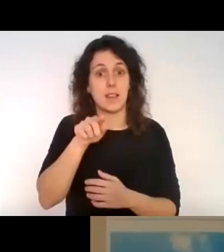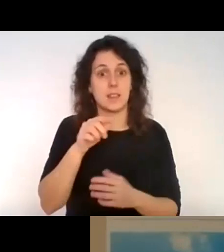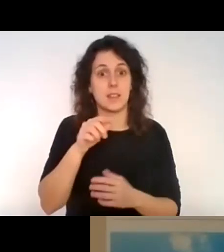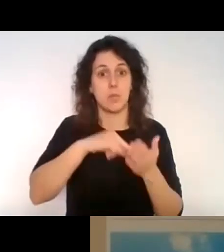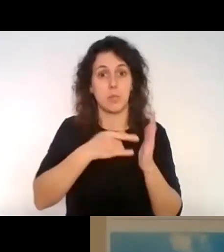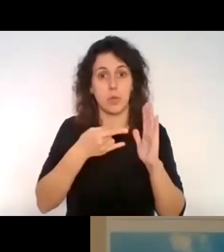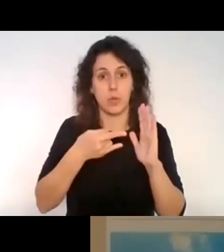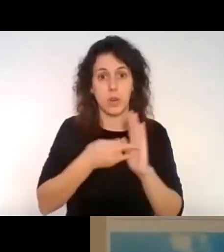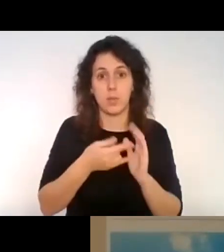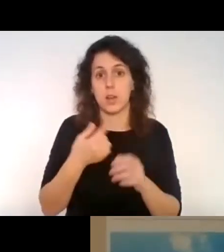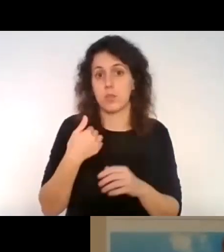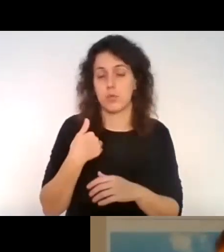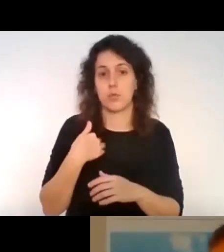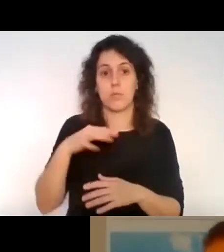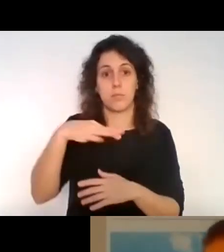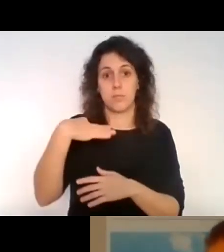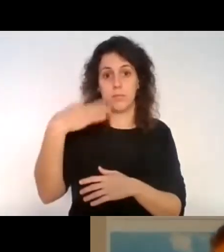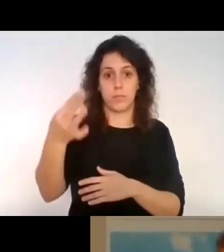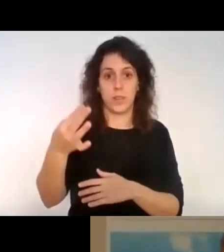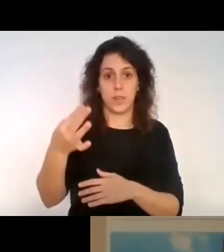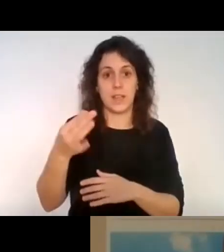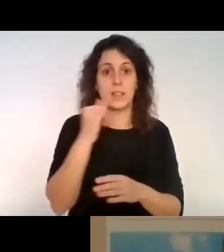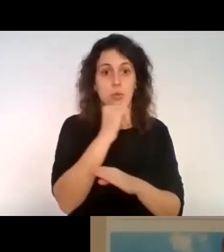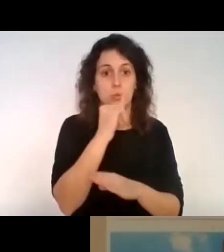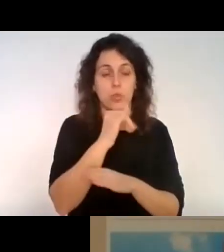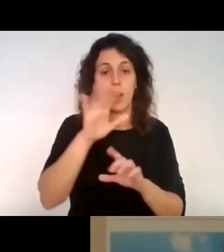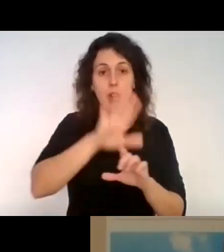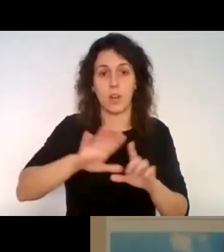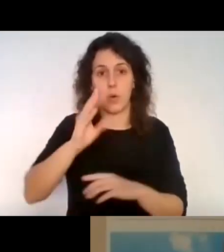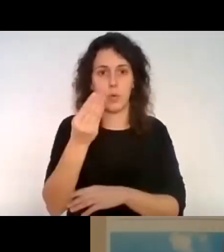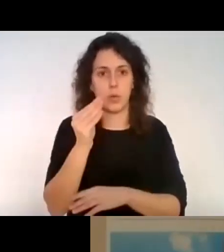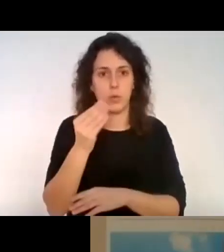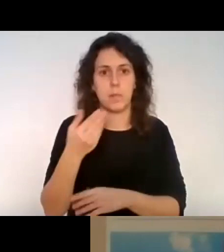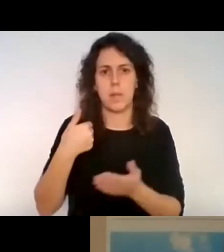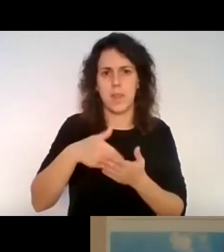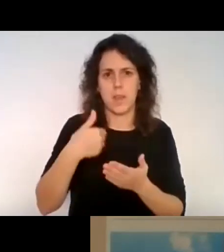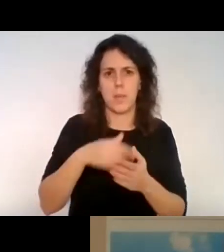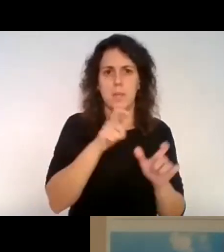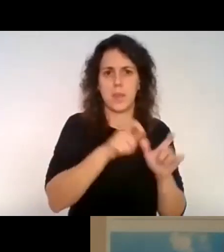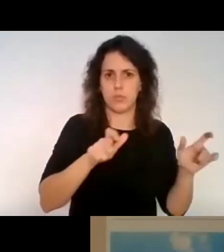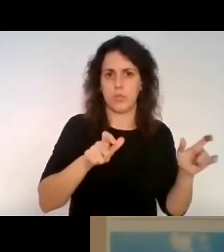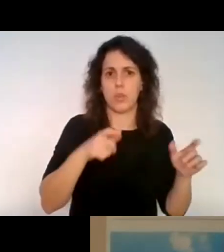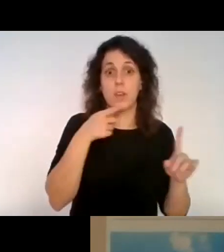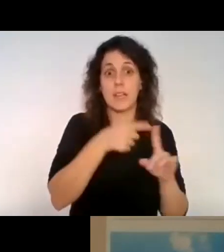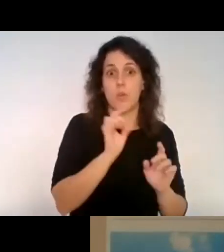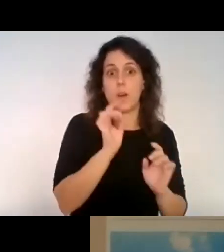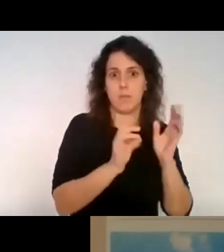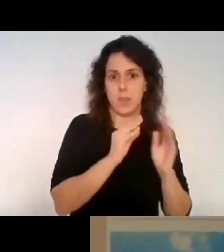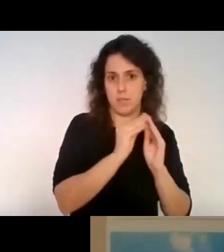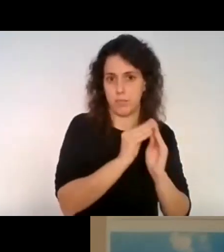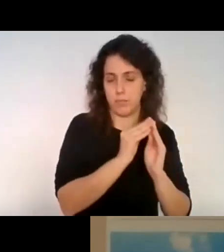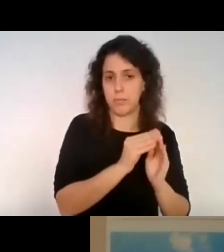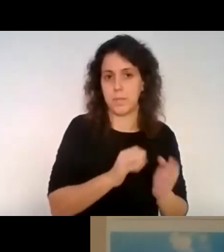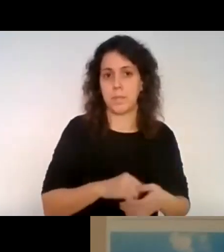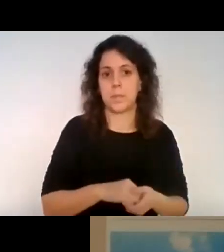he seleccionado del Instituto Nacional de la Juventud, me pedían que tuviera personas para realizar la actividad, pero